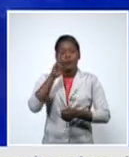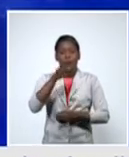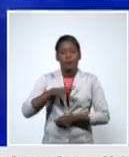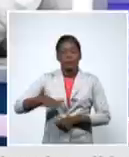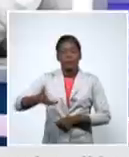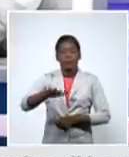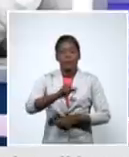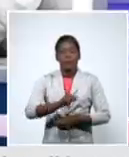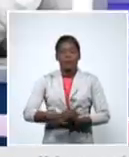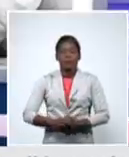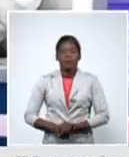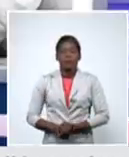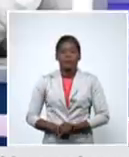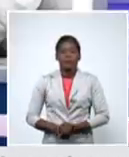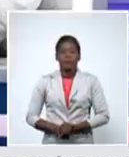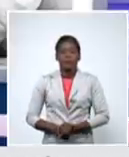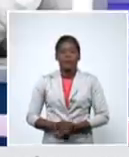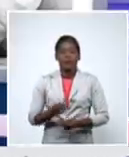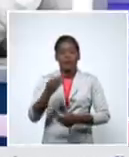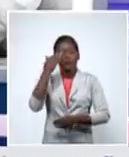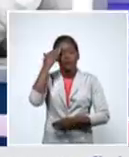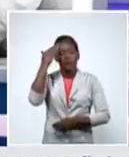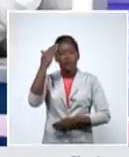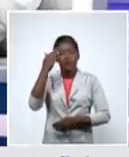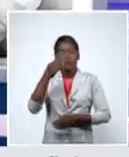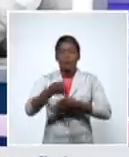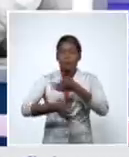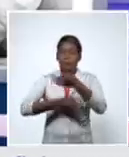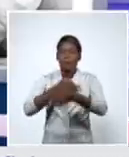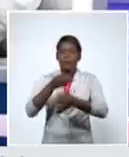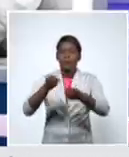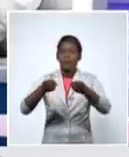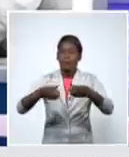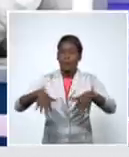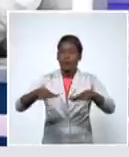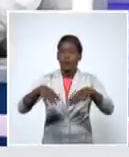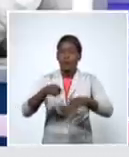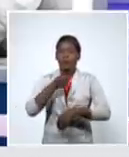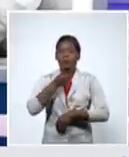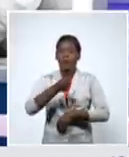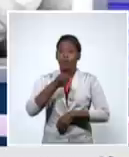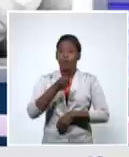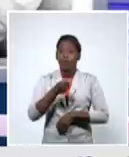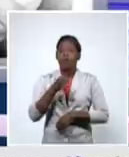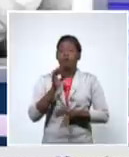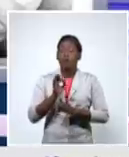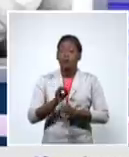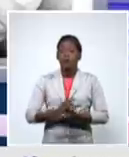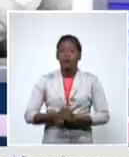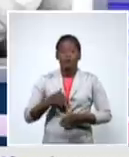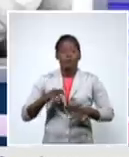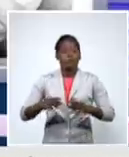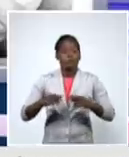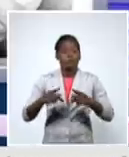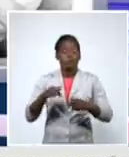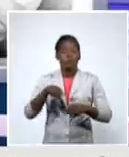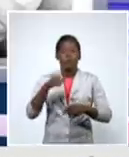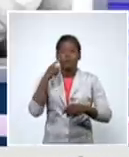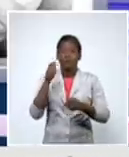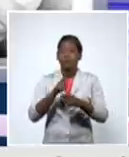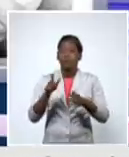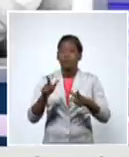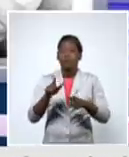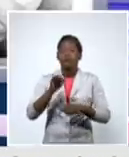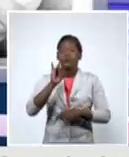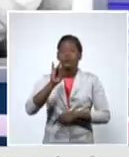muchísimas gracias Lisette Márquez nuestra periodista en la provincia de Granma reitero hoy aumentó a 79 casos